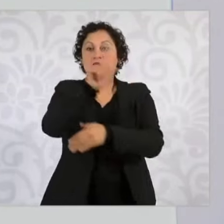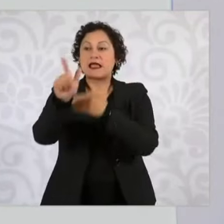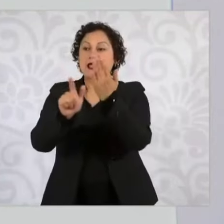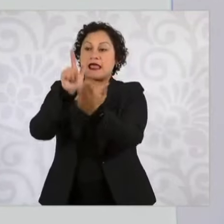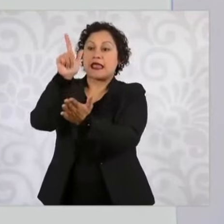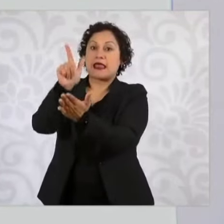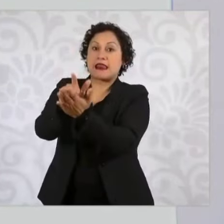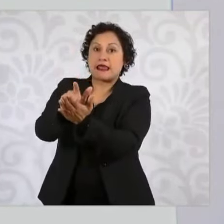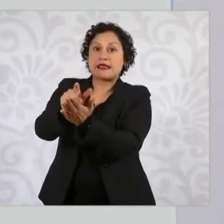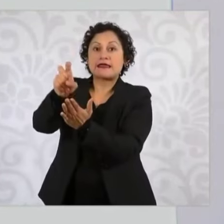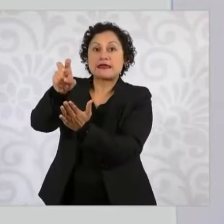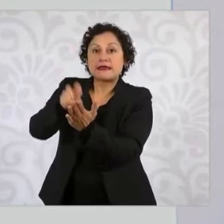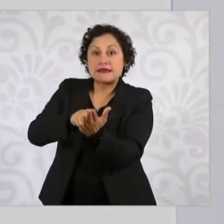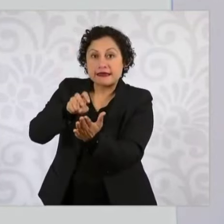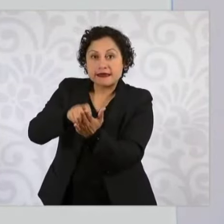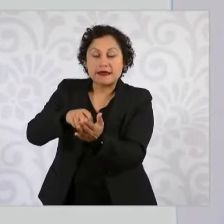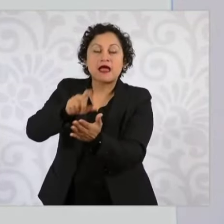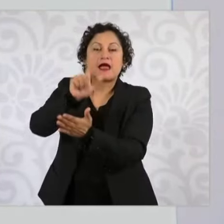aprobada.